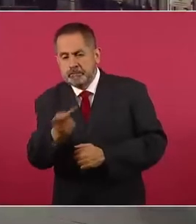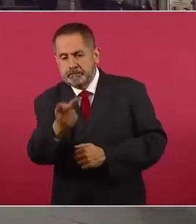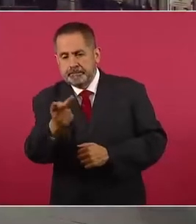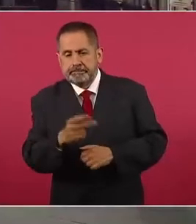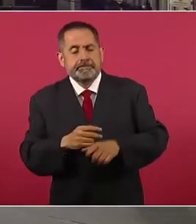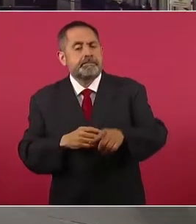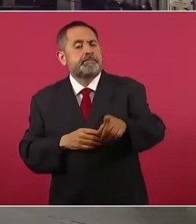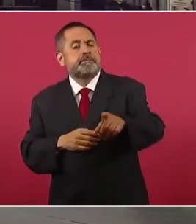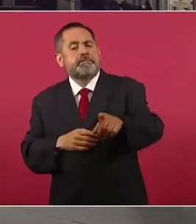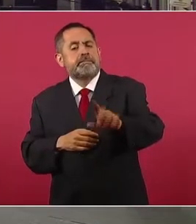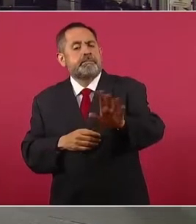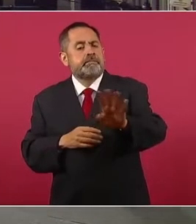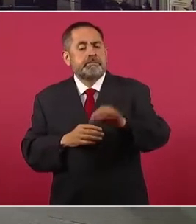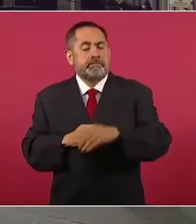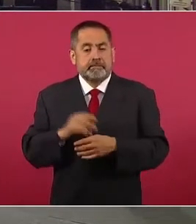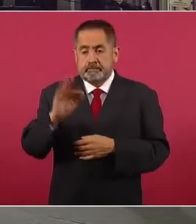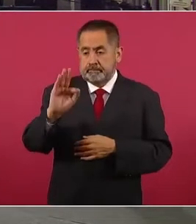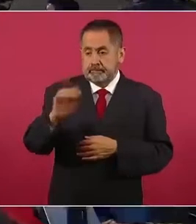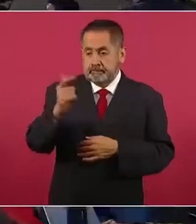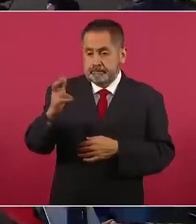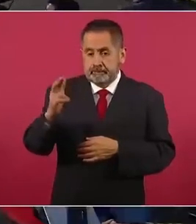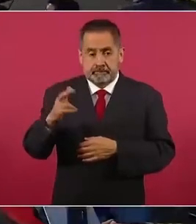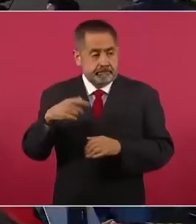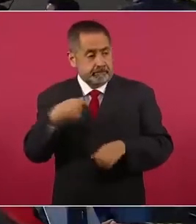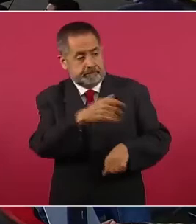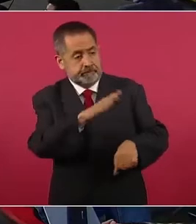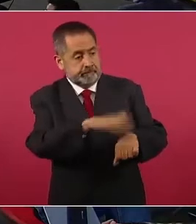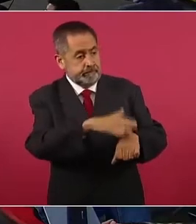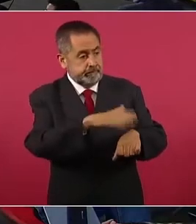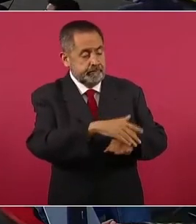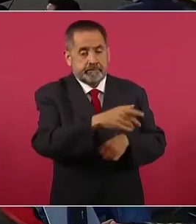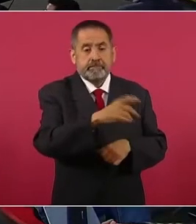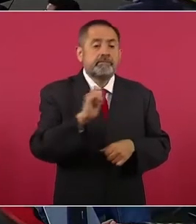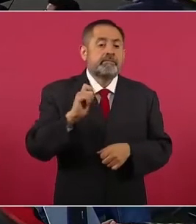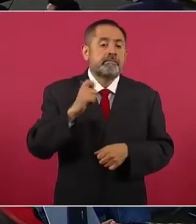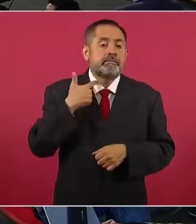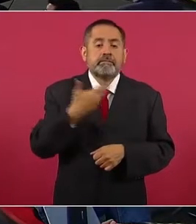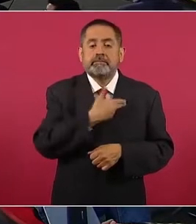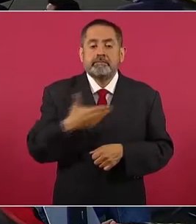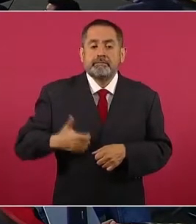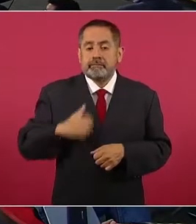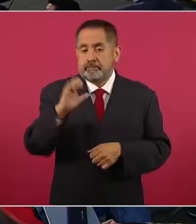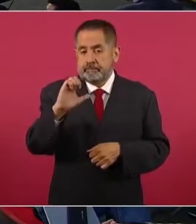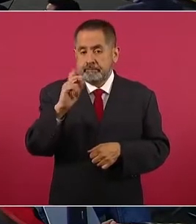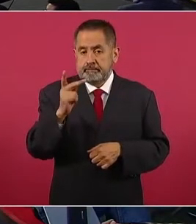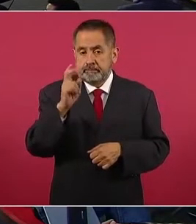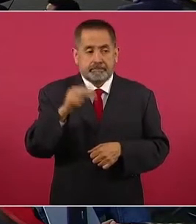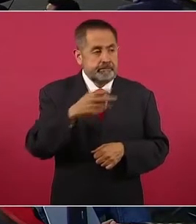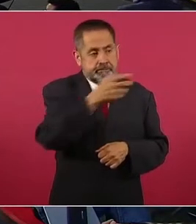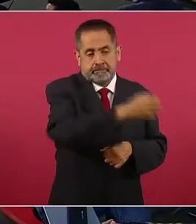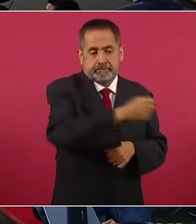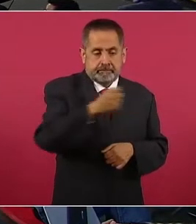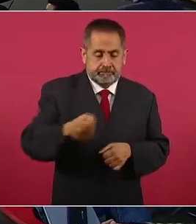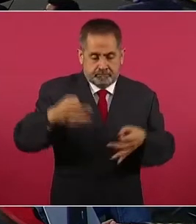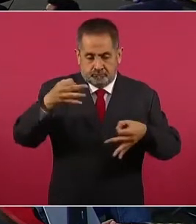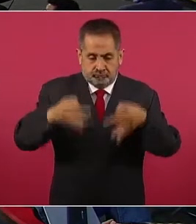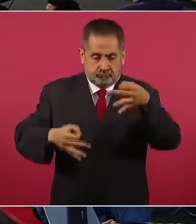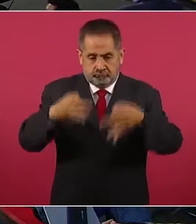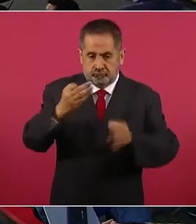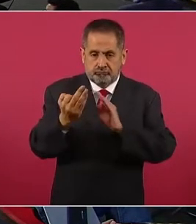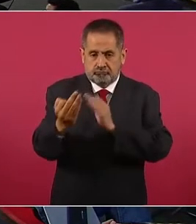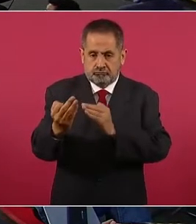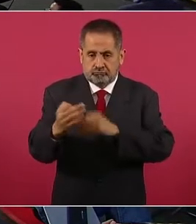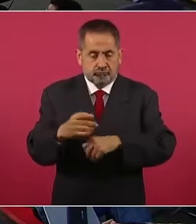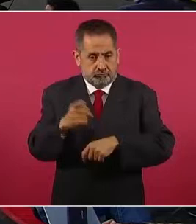Fiscalía lo requiriese su presencia aquí en México, a que regrese el expresidente Peña a nuestro país y enfrente directamente las acusaciones?